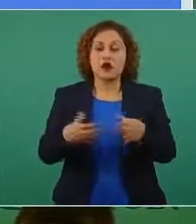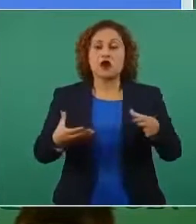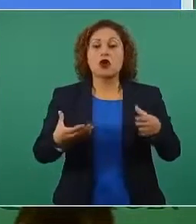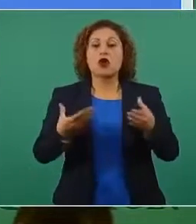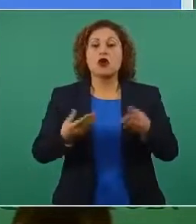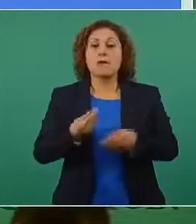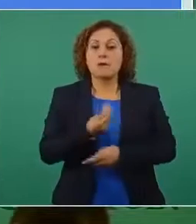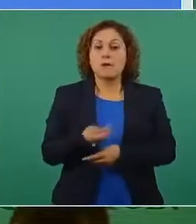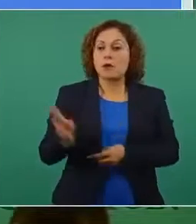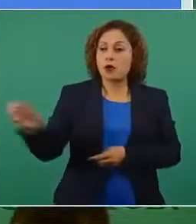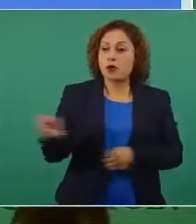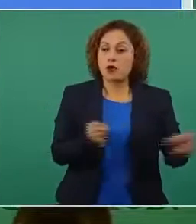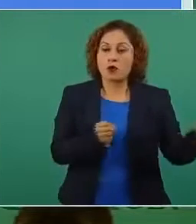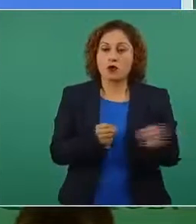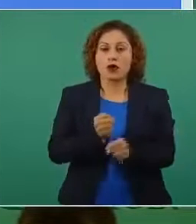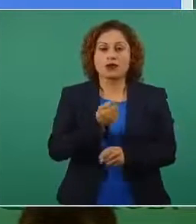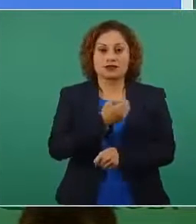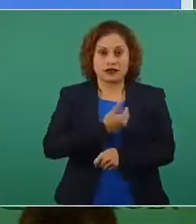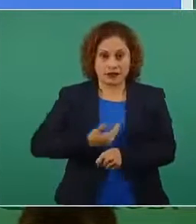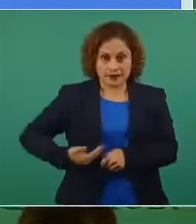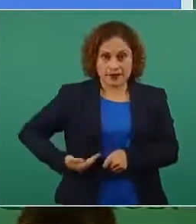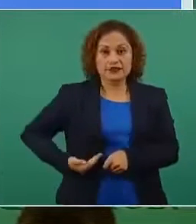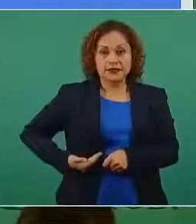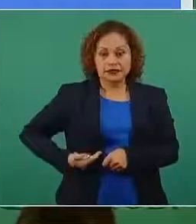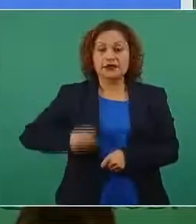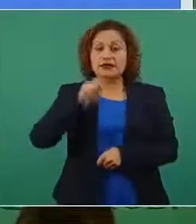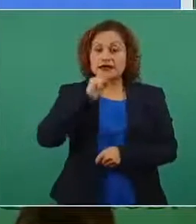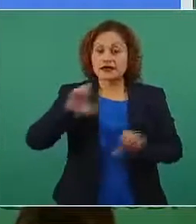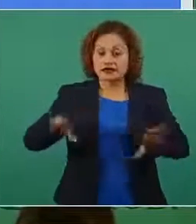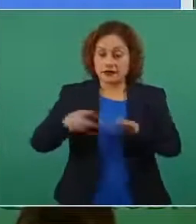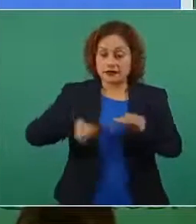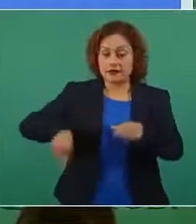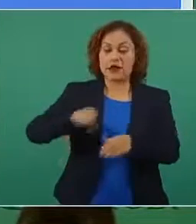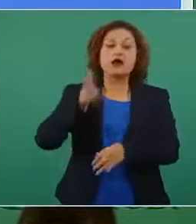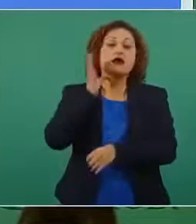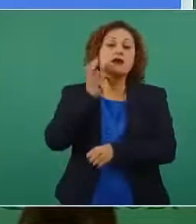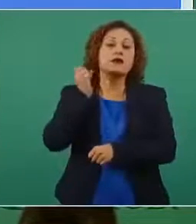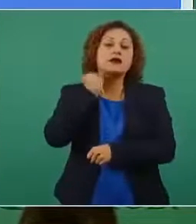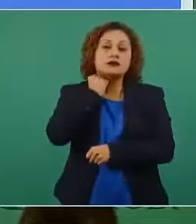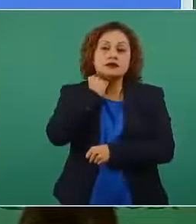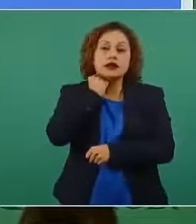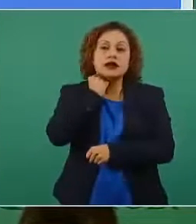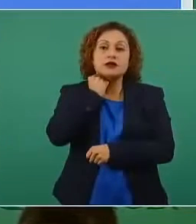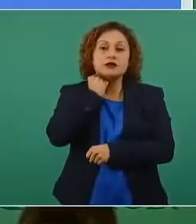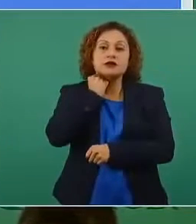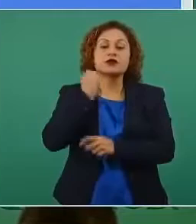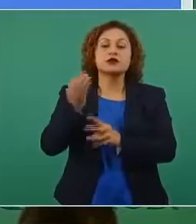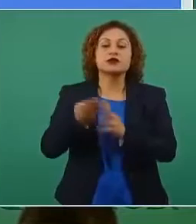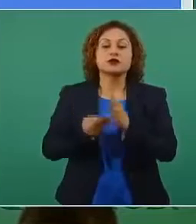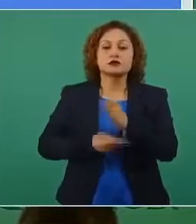con aprobación de las dos terceras partes de los miembros presentes